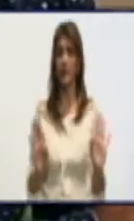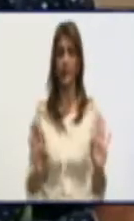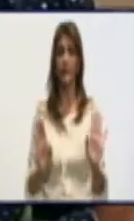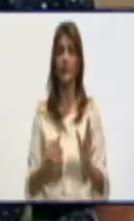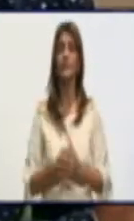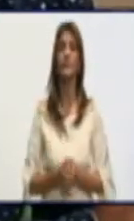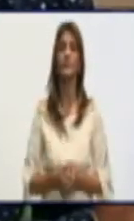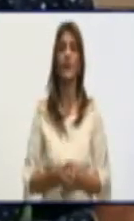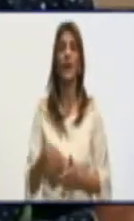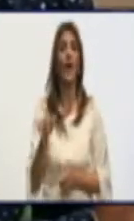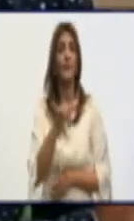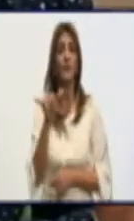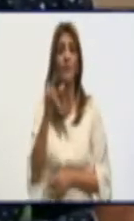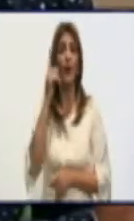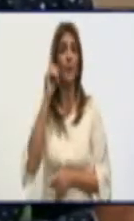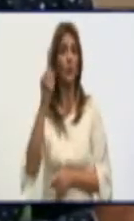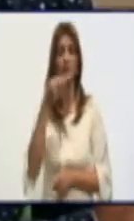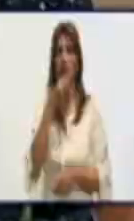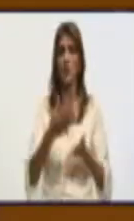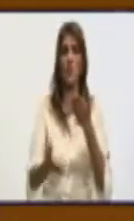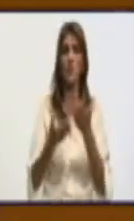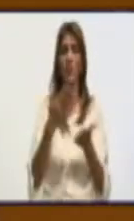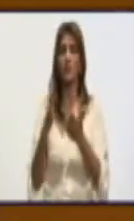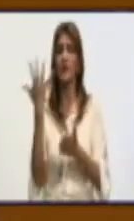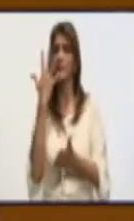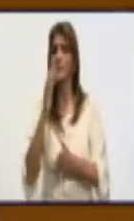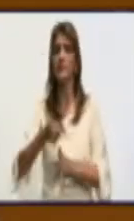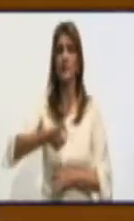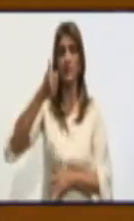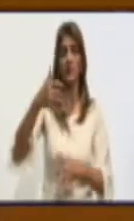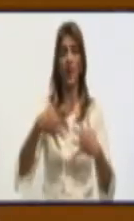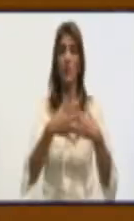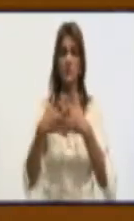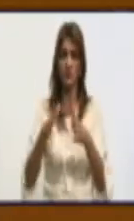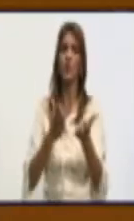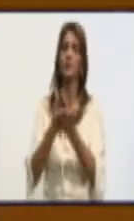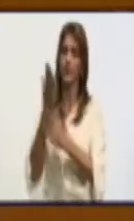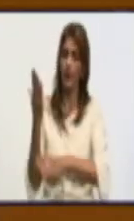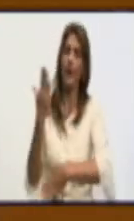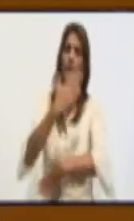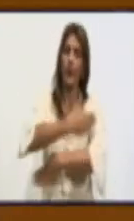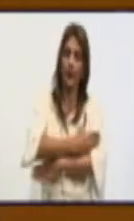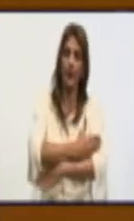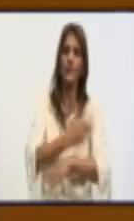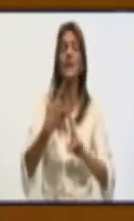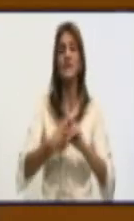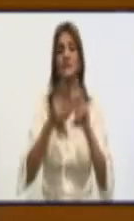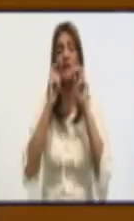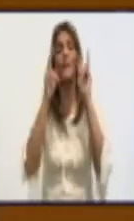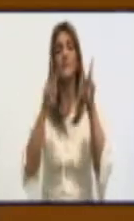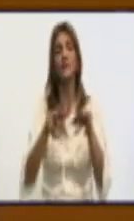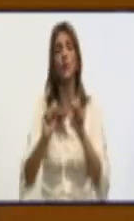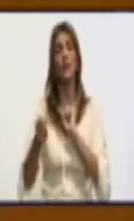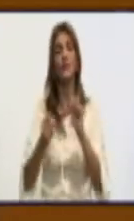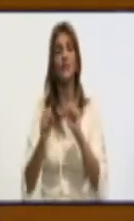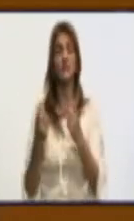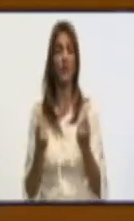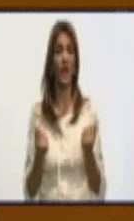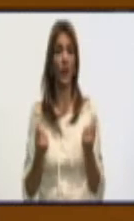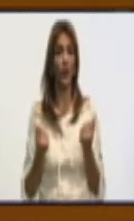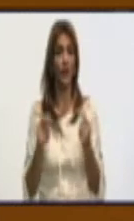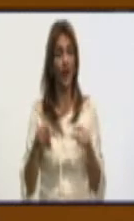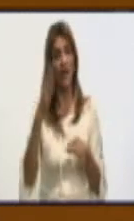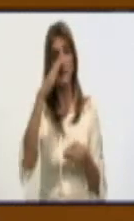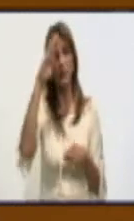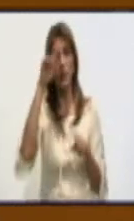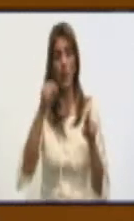mismas políticas de la anterior, y a la que se han conjugado limitaciones económicas que afectan al mundo entero, y Cuba es parte